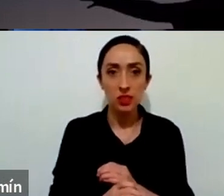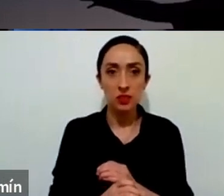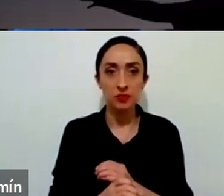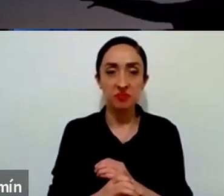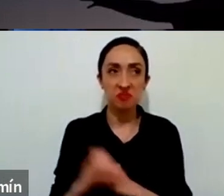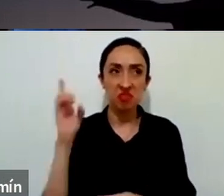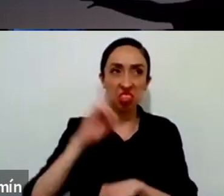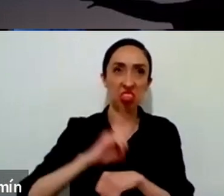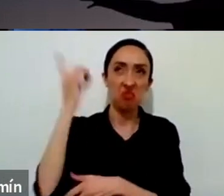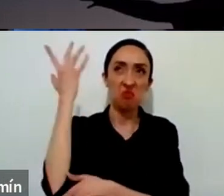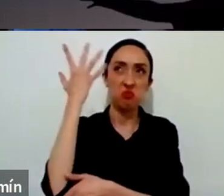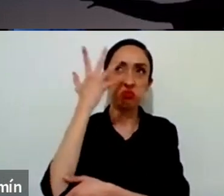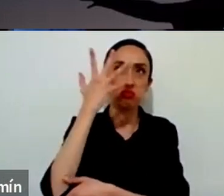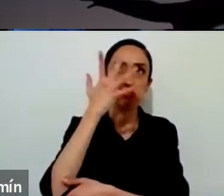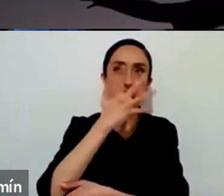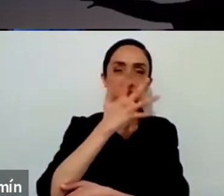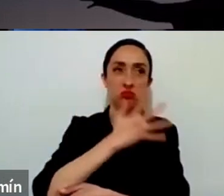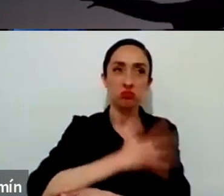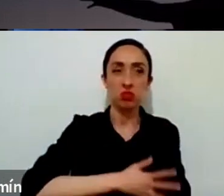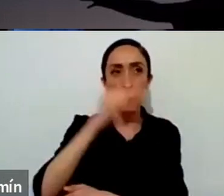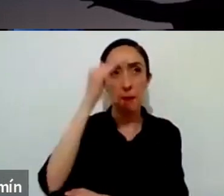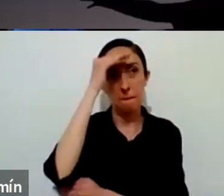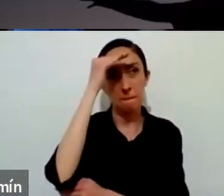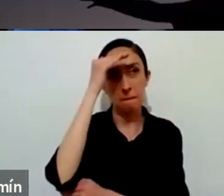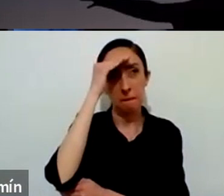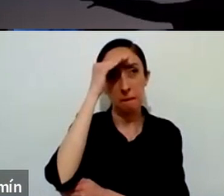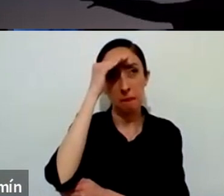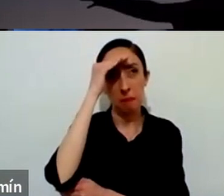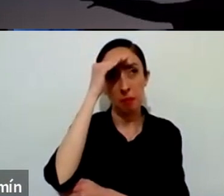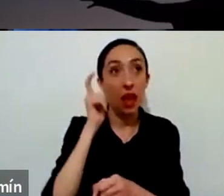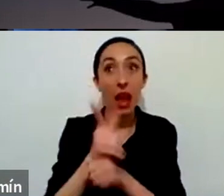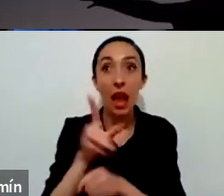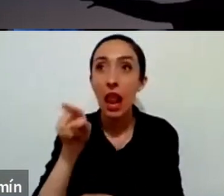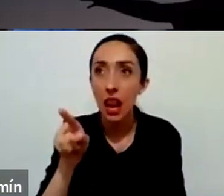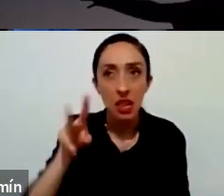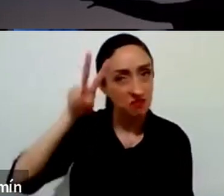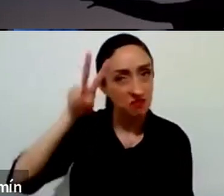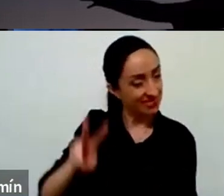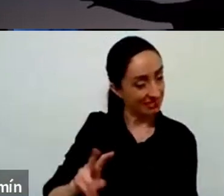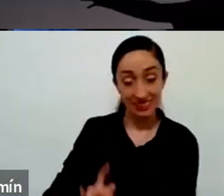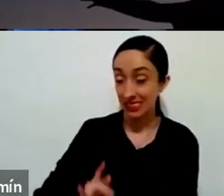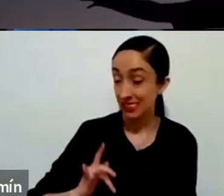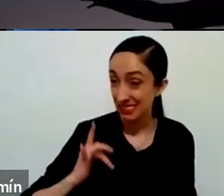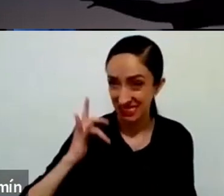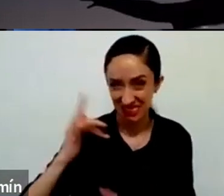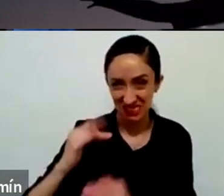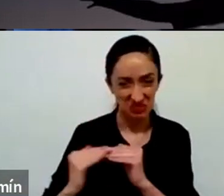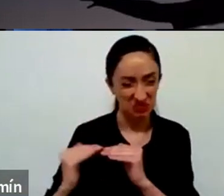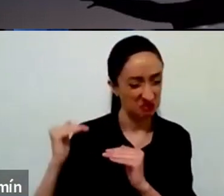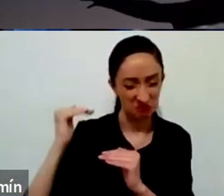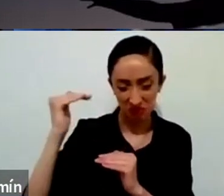durante el día de las cuales nos sentimos agradecidos. Ese es el primer paso.